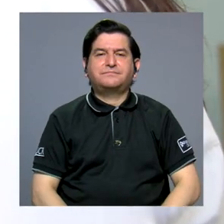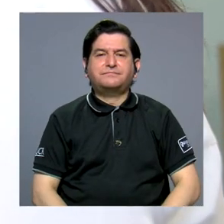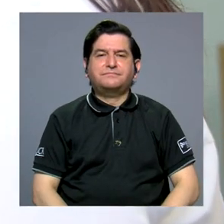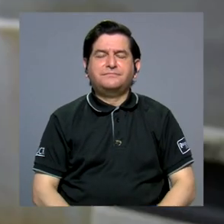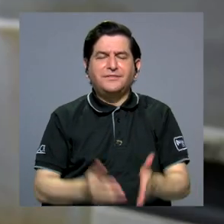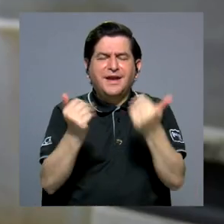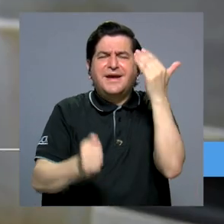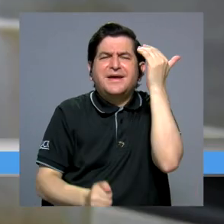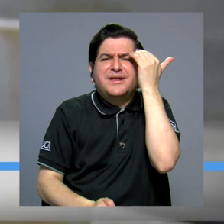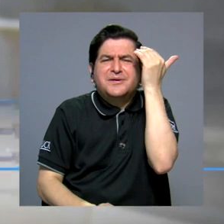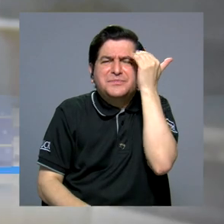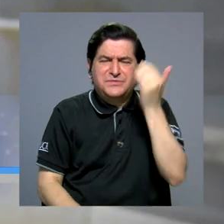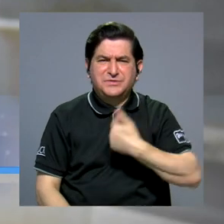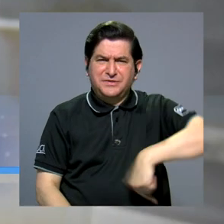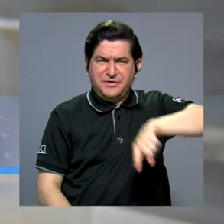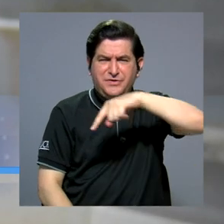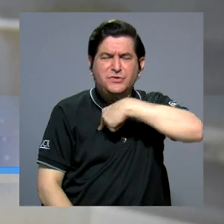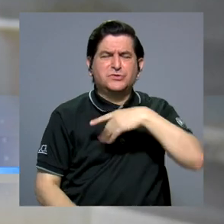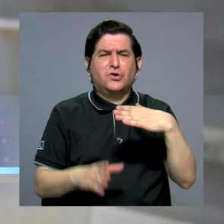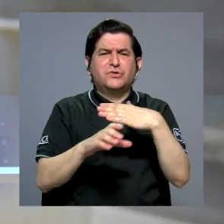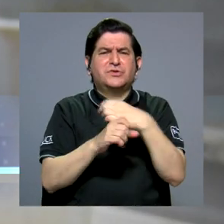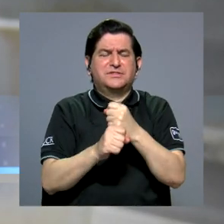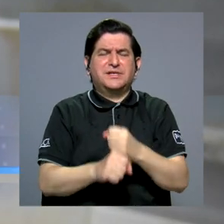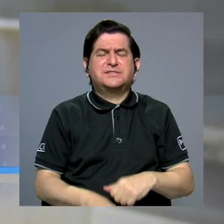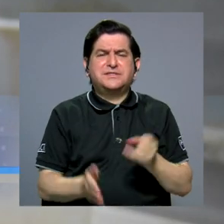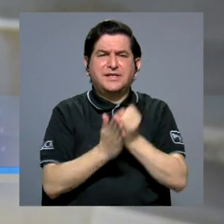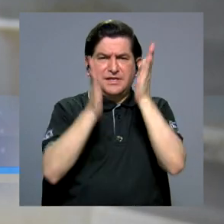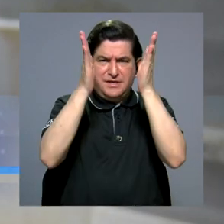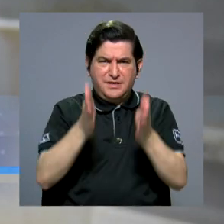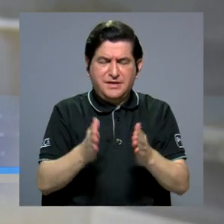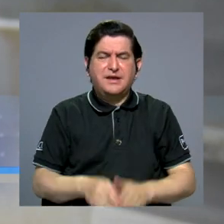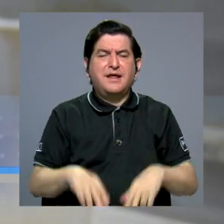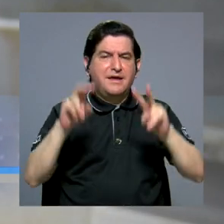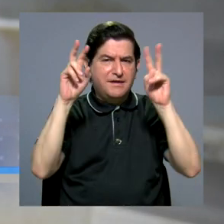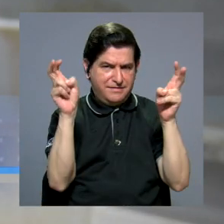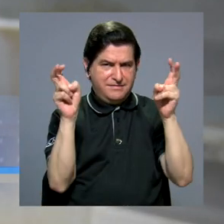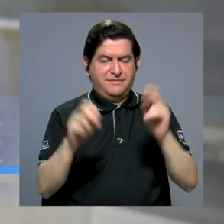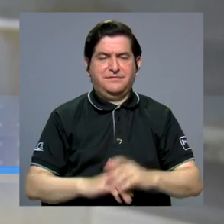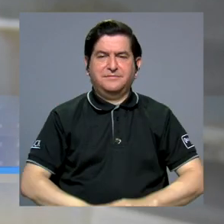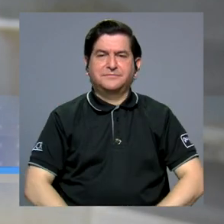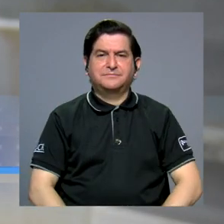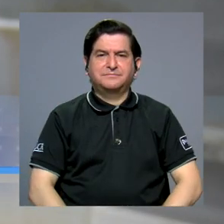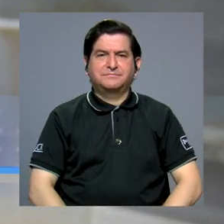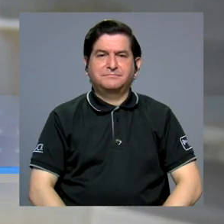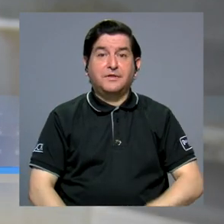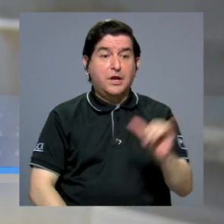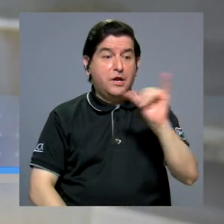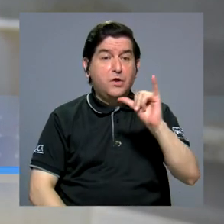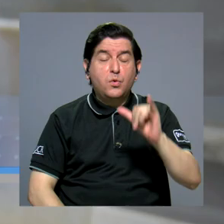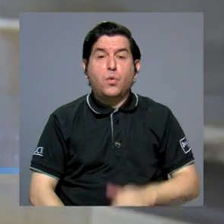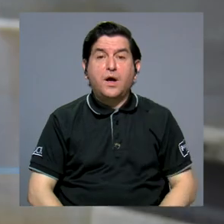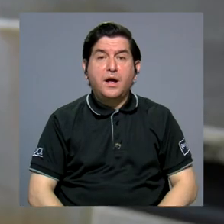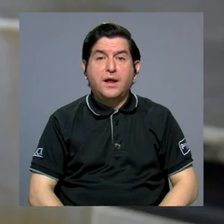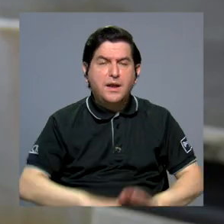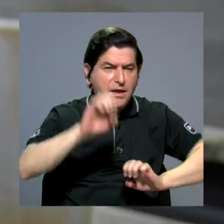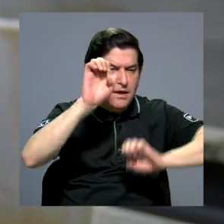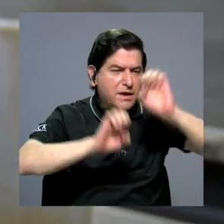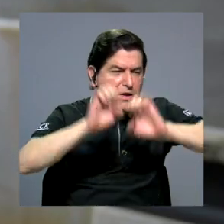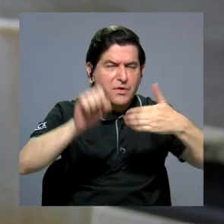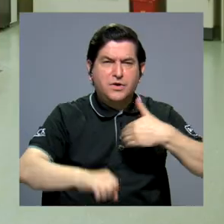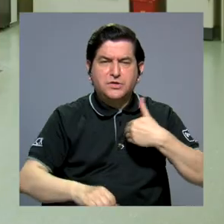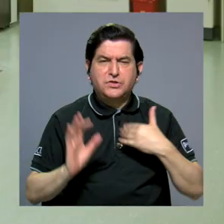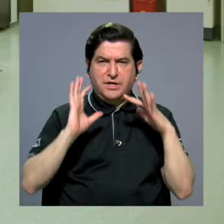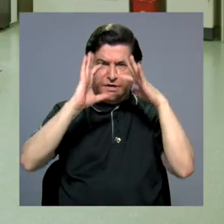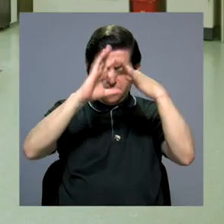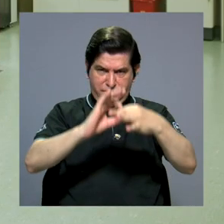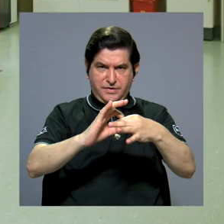Queremos conocer qué es lo que estamos haciendo los y las investigadores en este tema, ¿verdad? Y también cuál es la valoración que